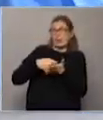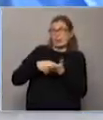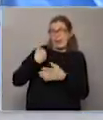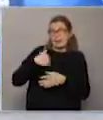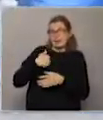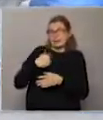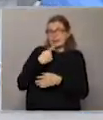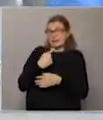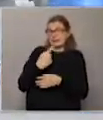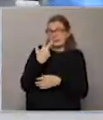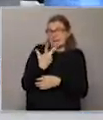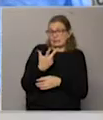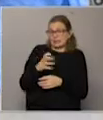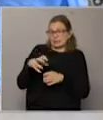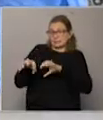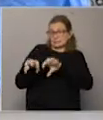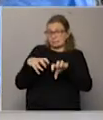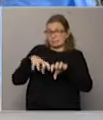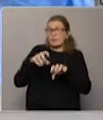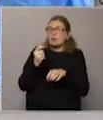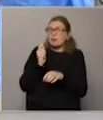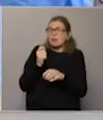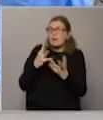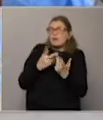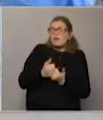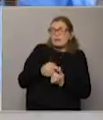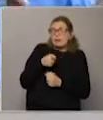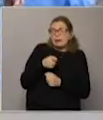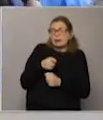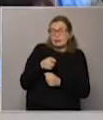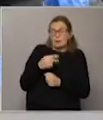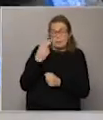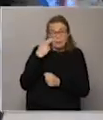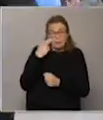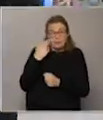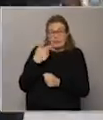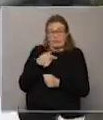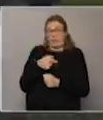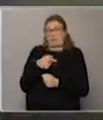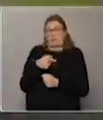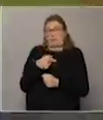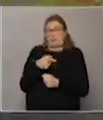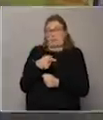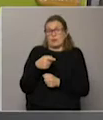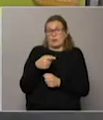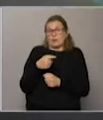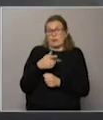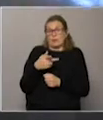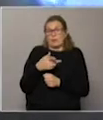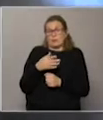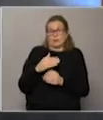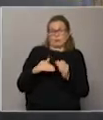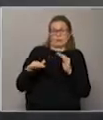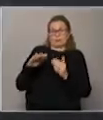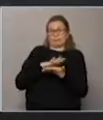argentina. Mencionaste que hay tres grandes grupos y de qué manera esto afectaba o está afectando como una losa arriba